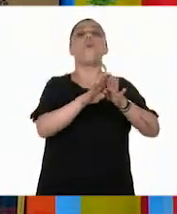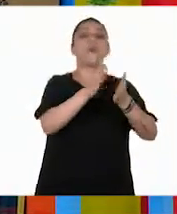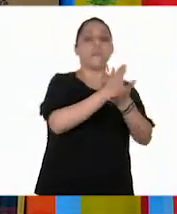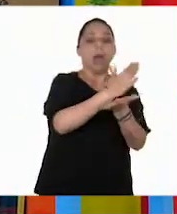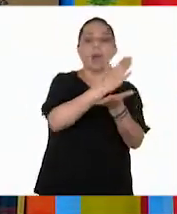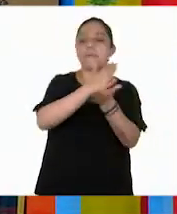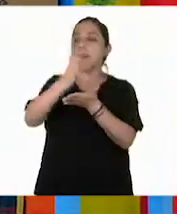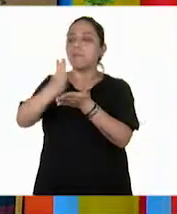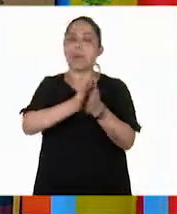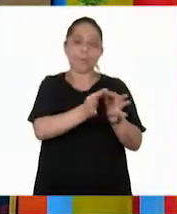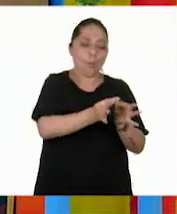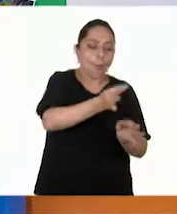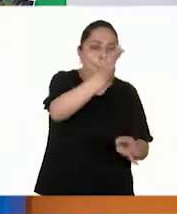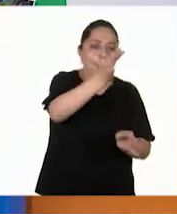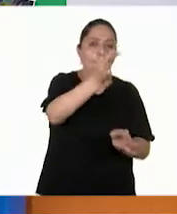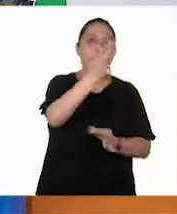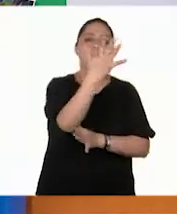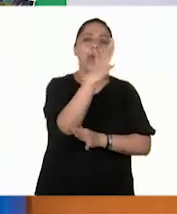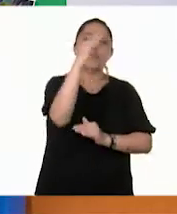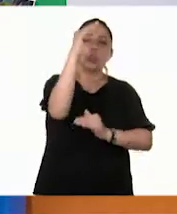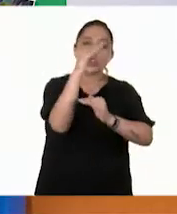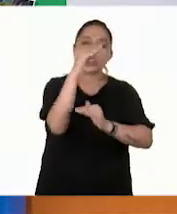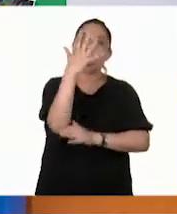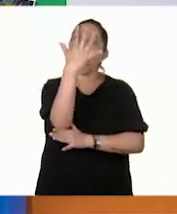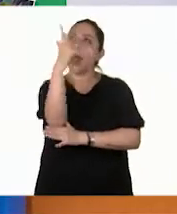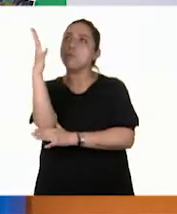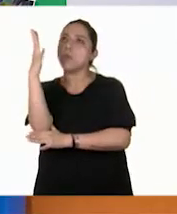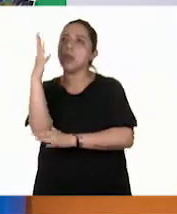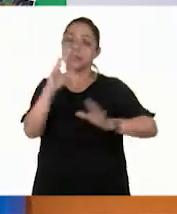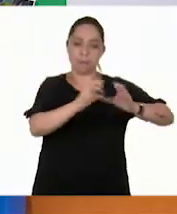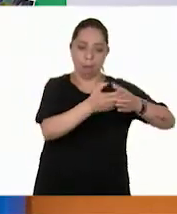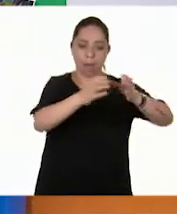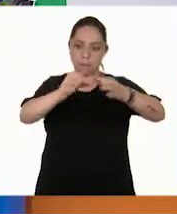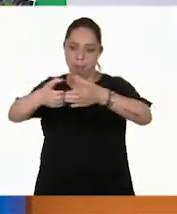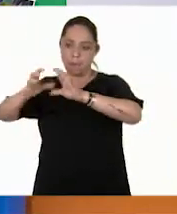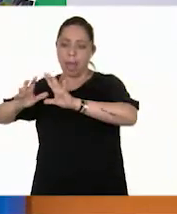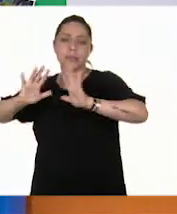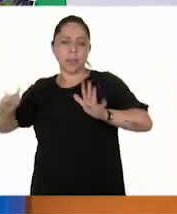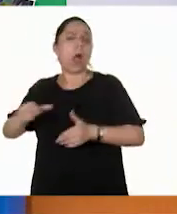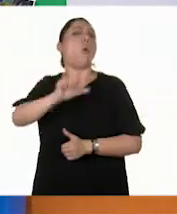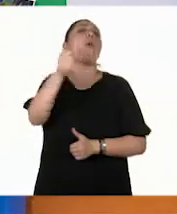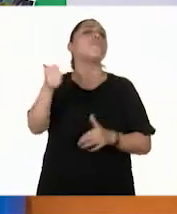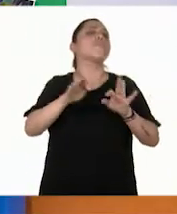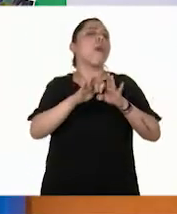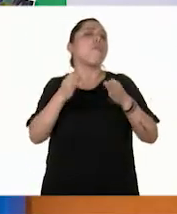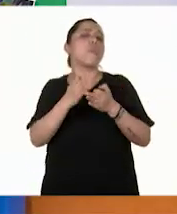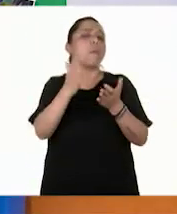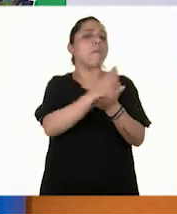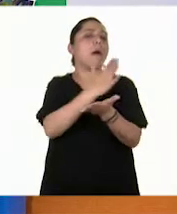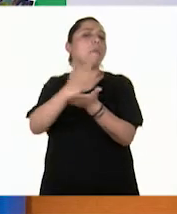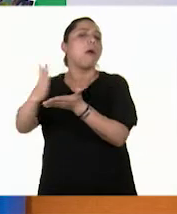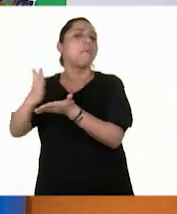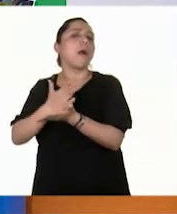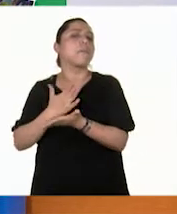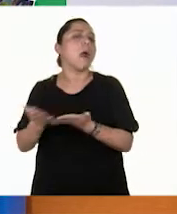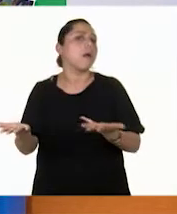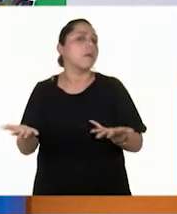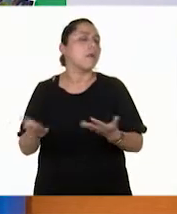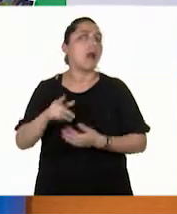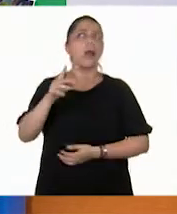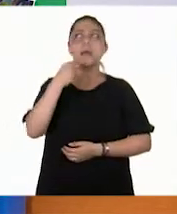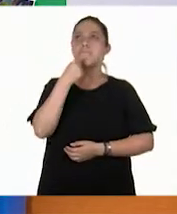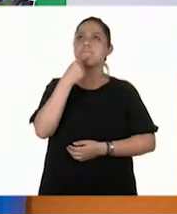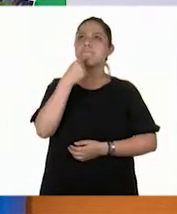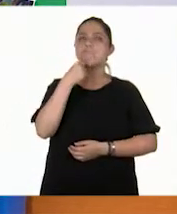¿De qué otra forma, Pepe? Hierbas, arbustos y árboles. Una manera diferente. También las clasificamos.